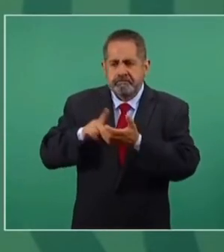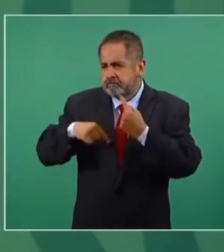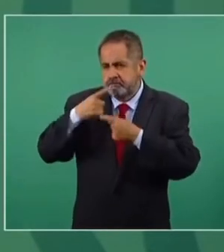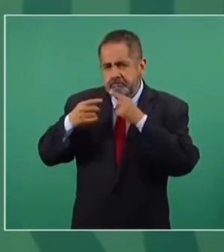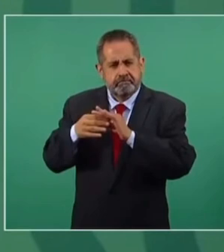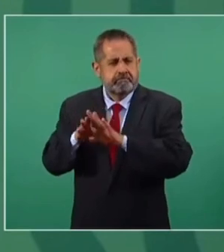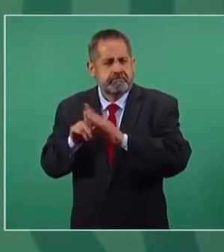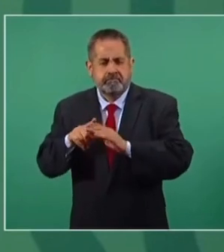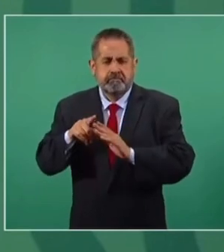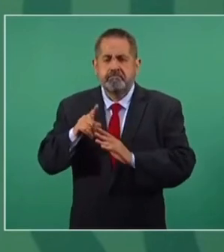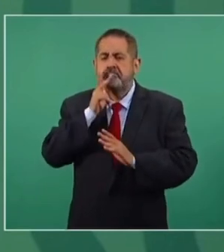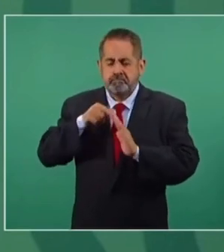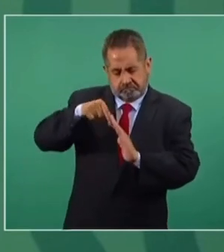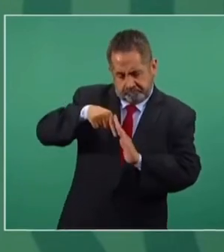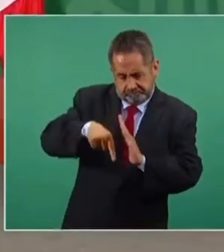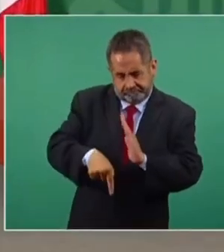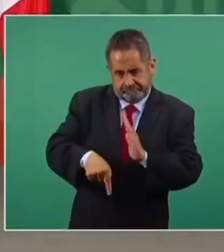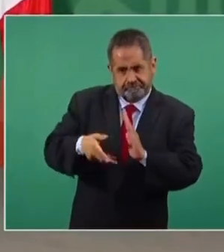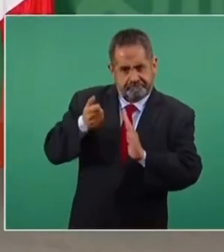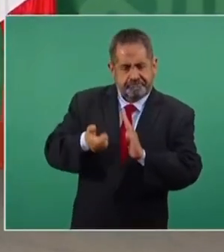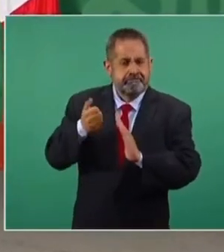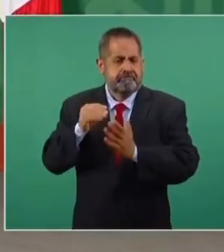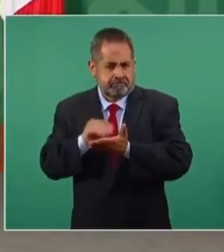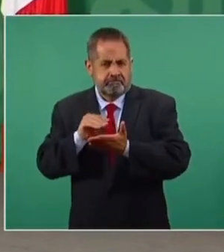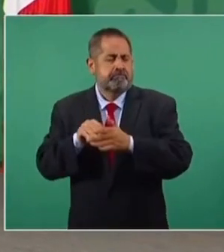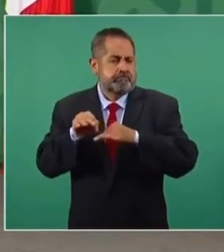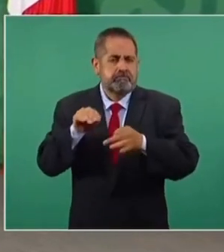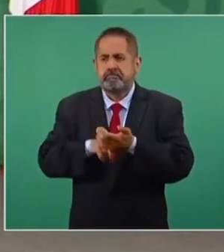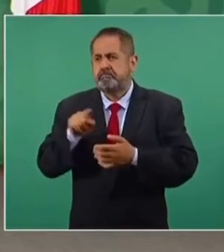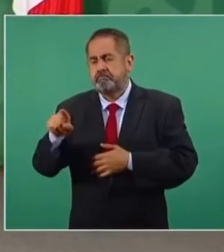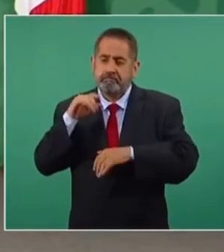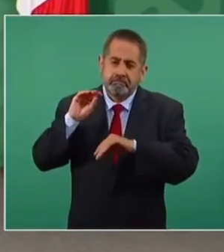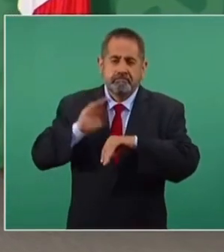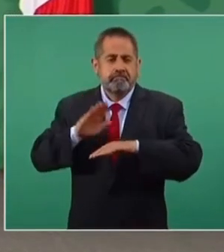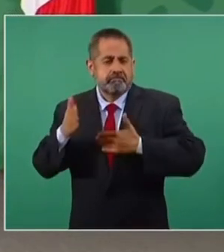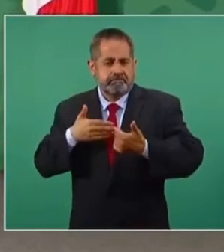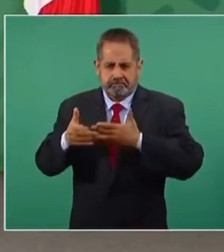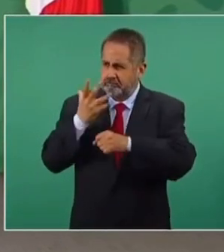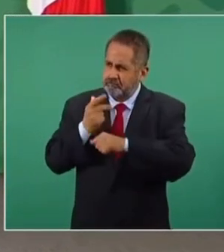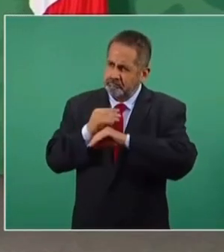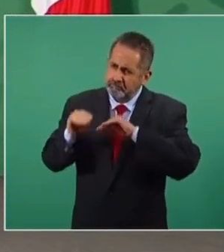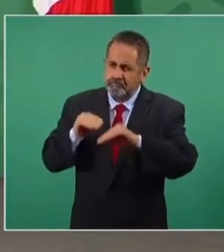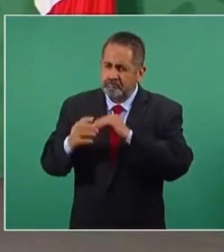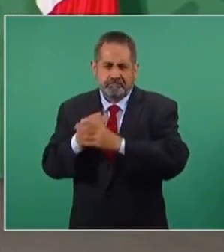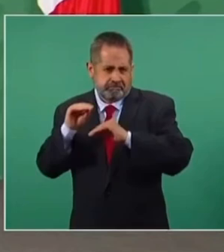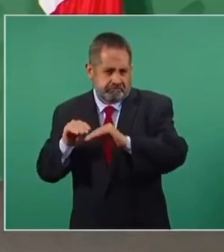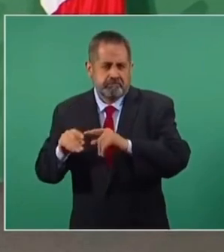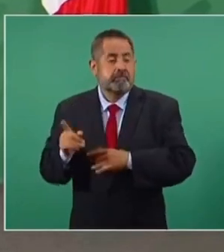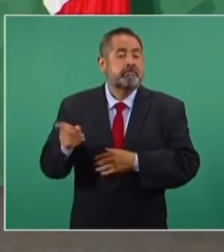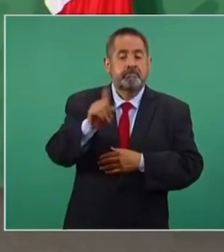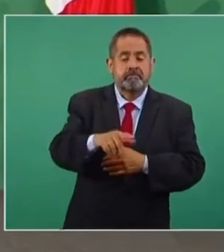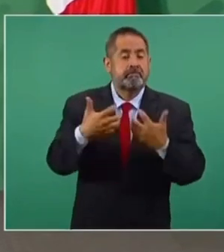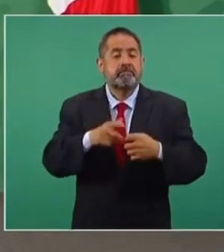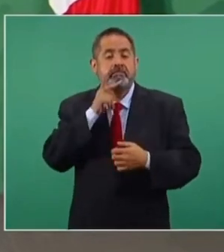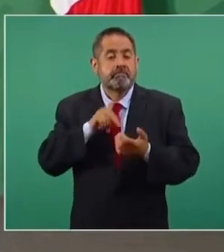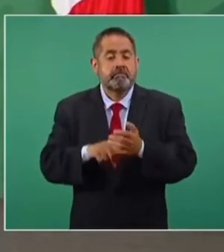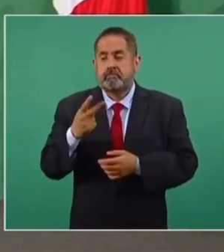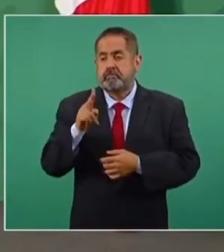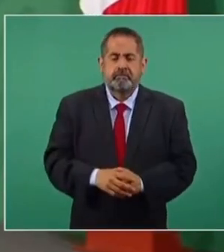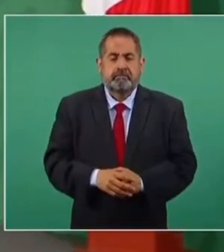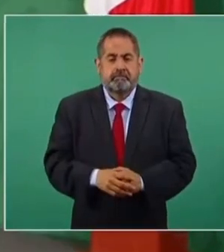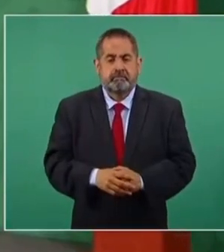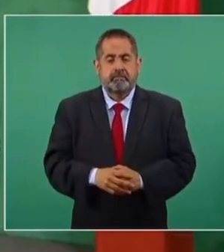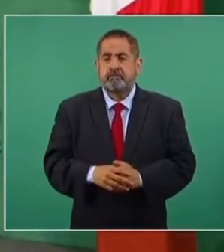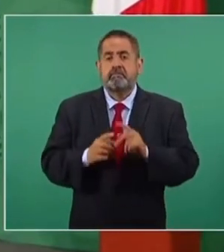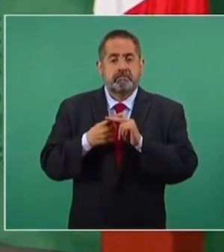exploración, de perforación de pozos. Se sigue trabajando en la modernización de las refinerías, se va avanzando en la construcción de la refinería de Dos